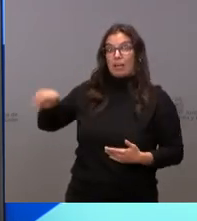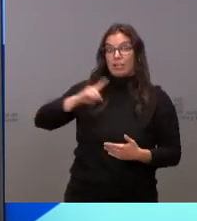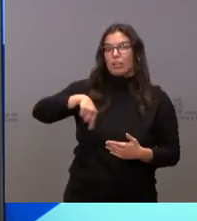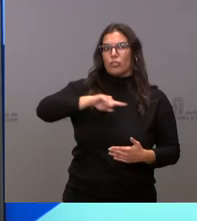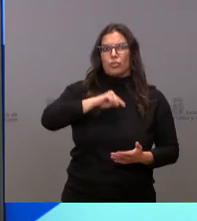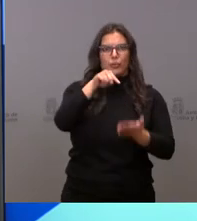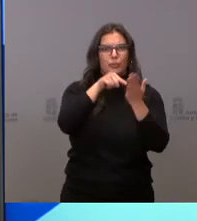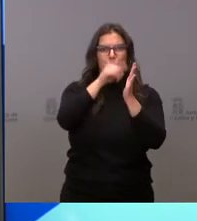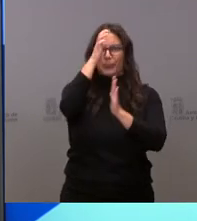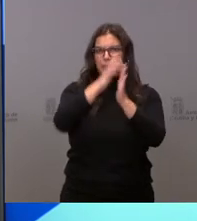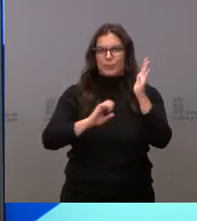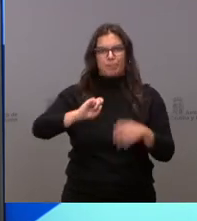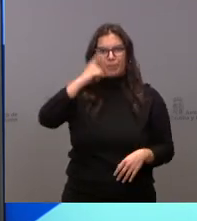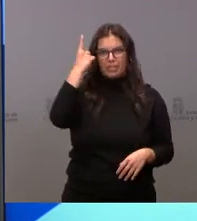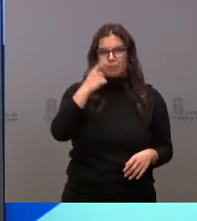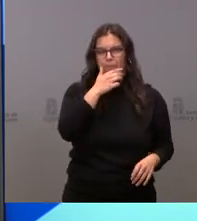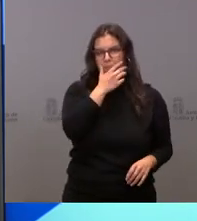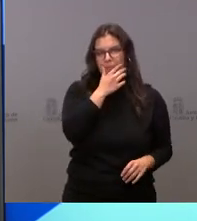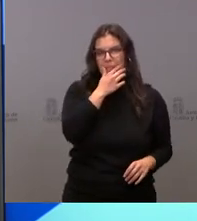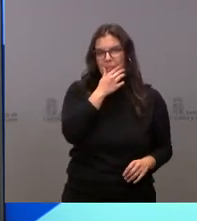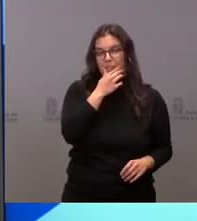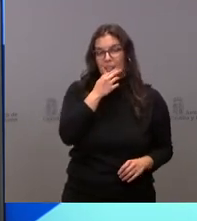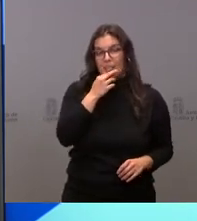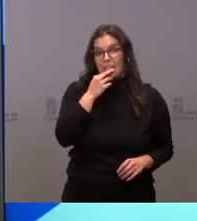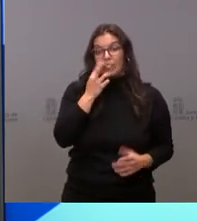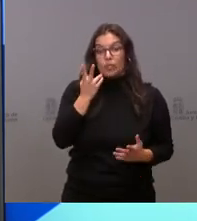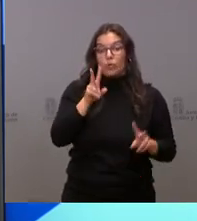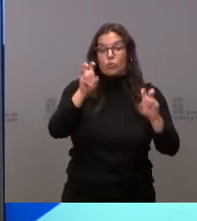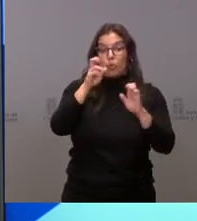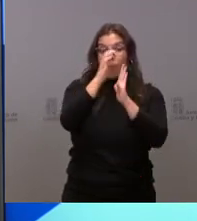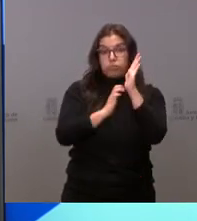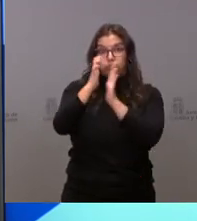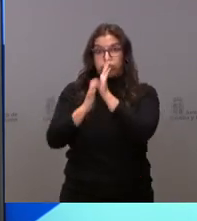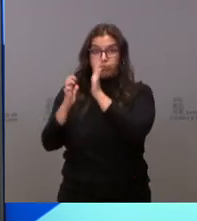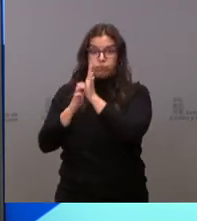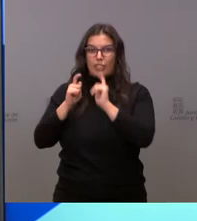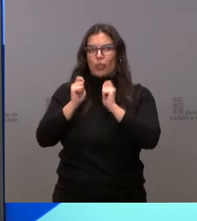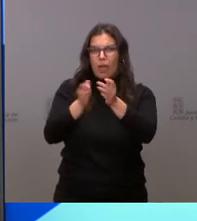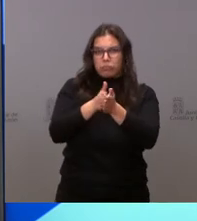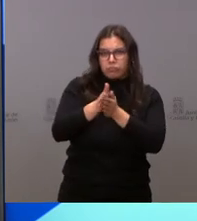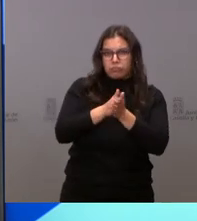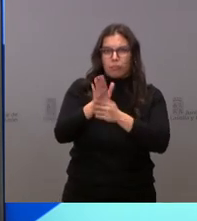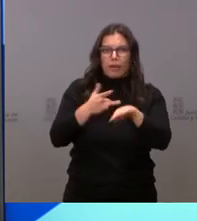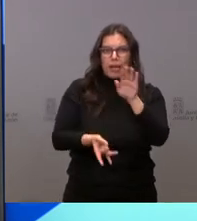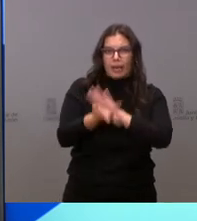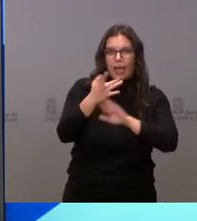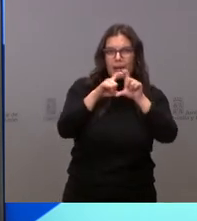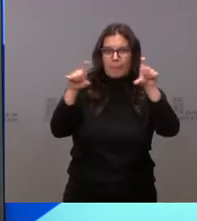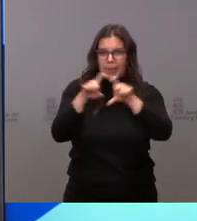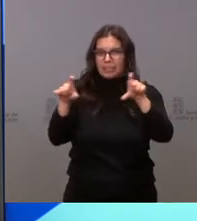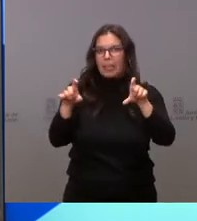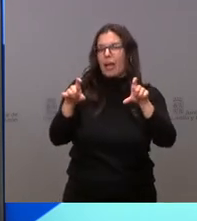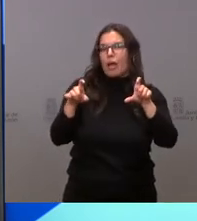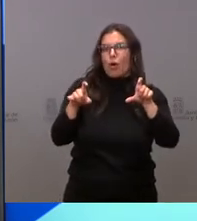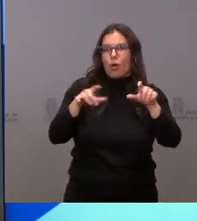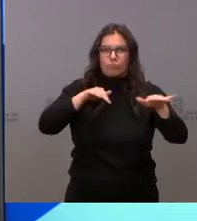competitividad fiscal. Y estas nuevas rebajas fiscales son un estímulo más al emprendimiento y a la creación de empresas. Y, por tanto, Castilla